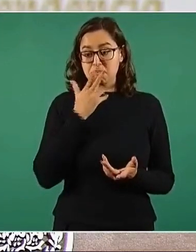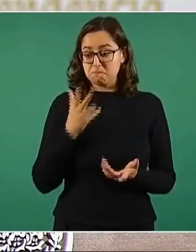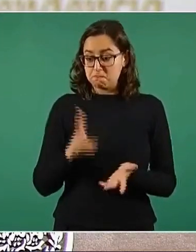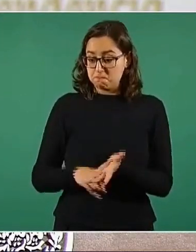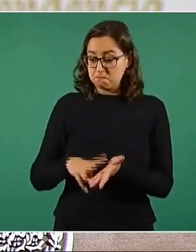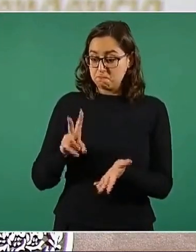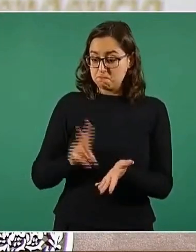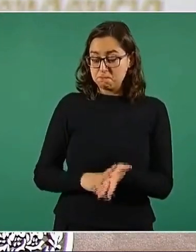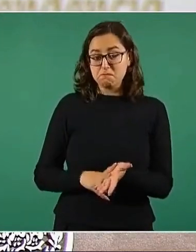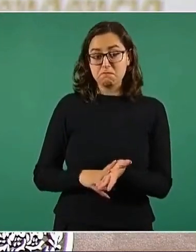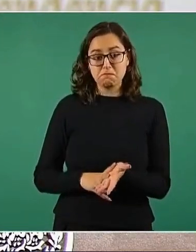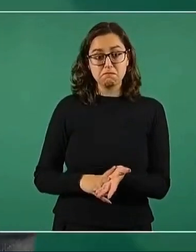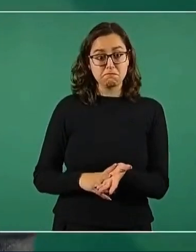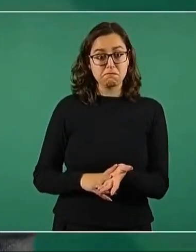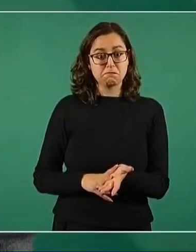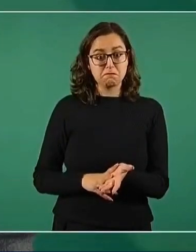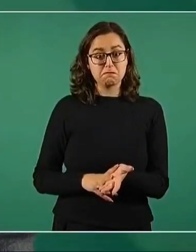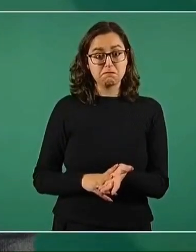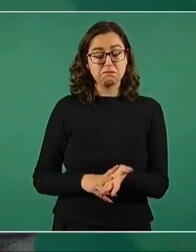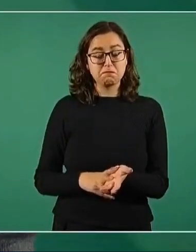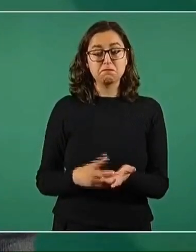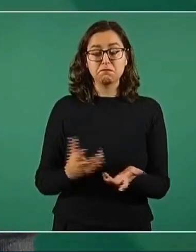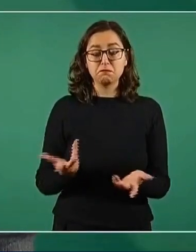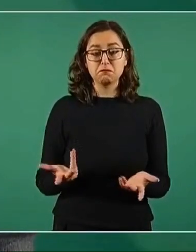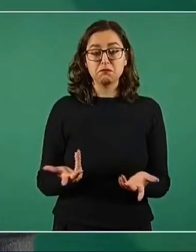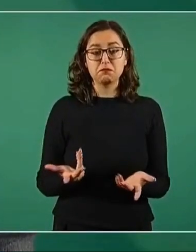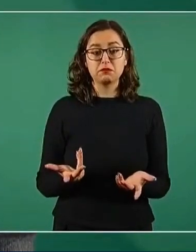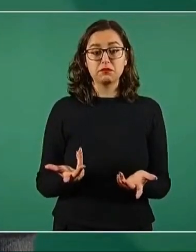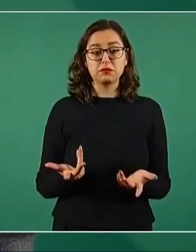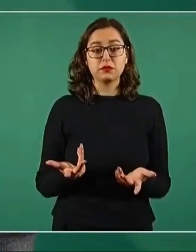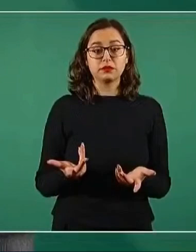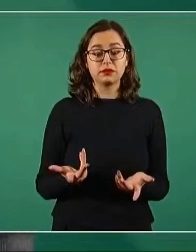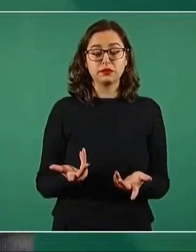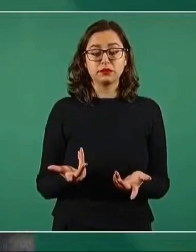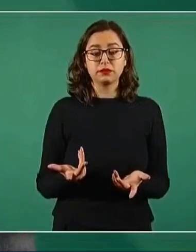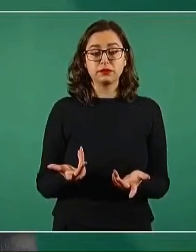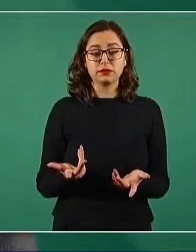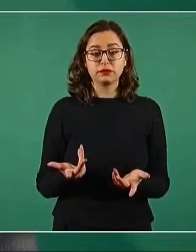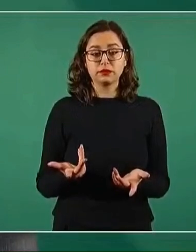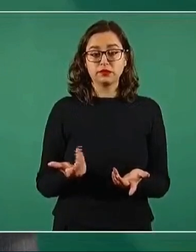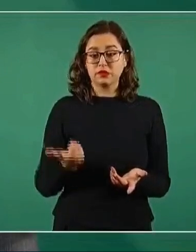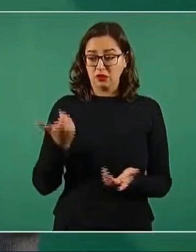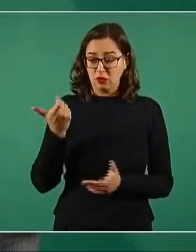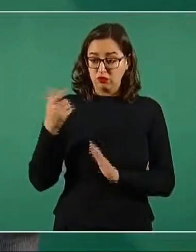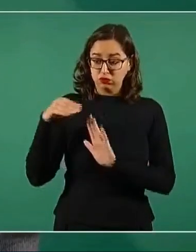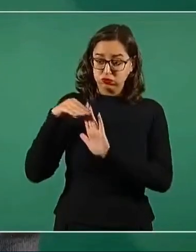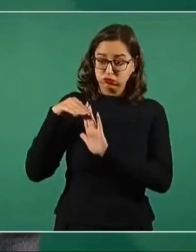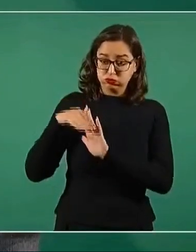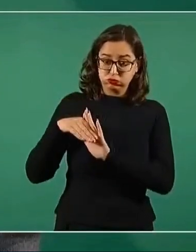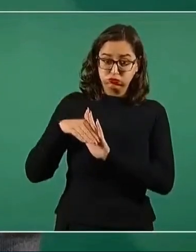no ha habido devaluación,